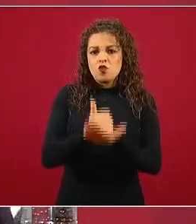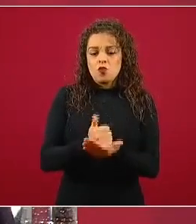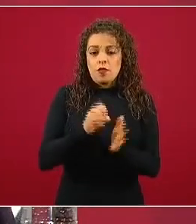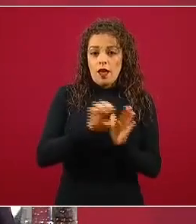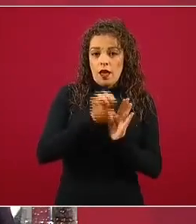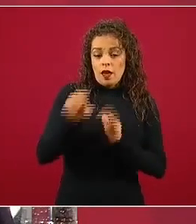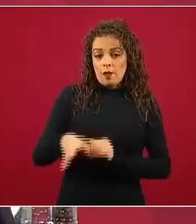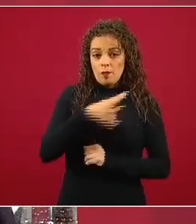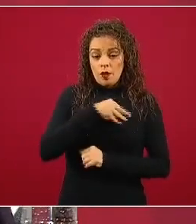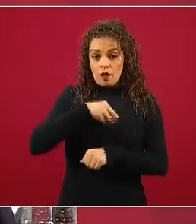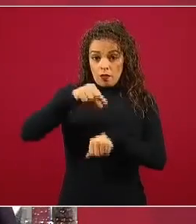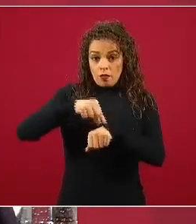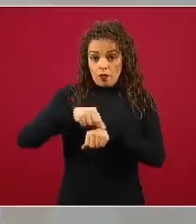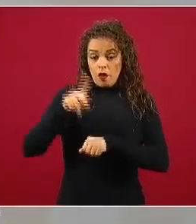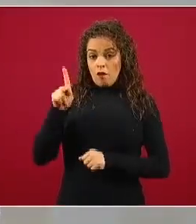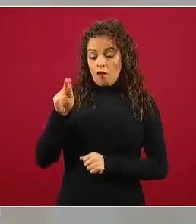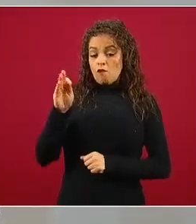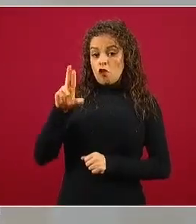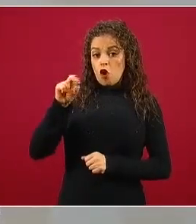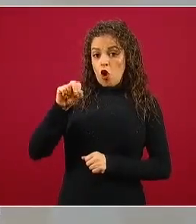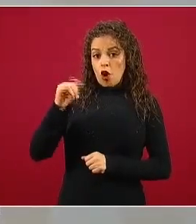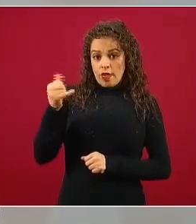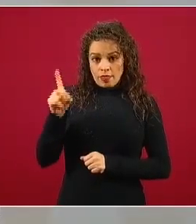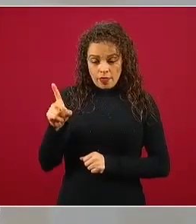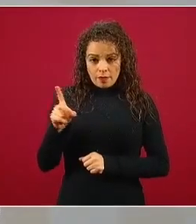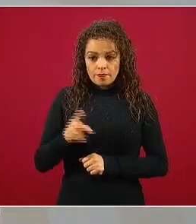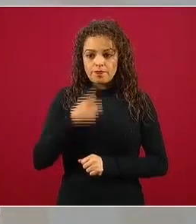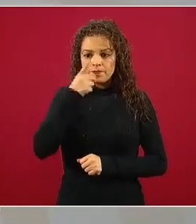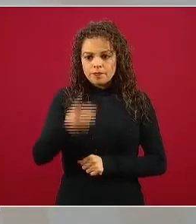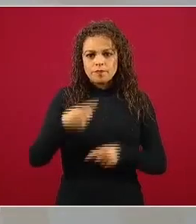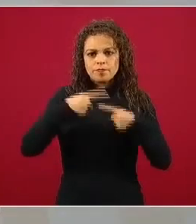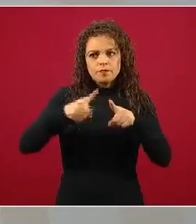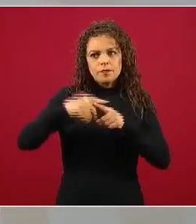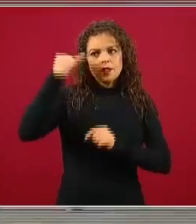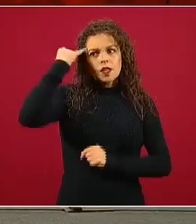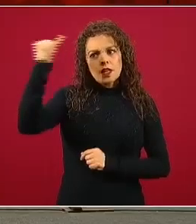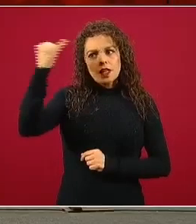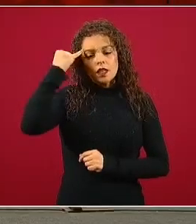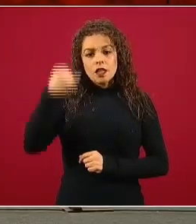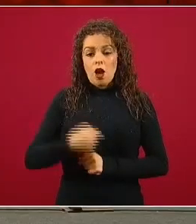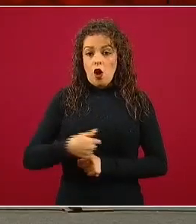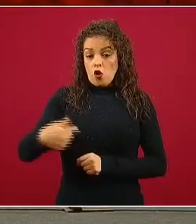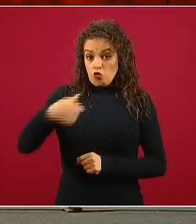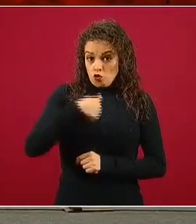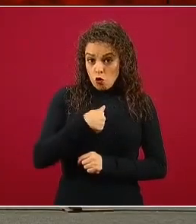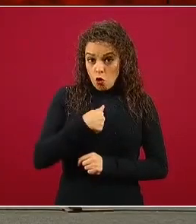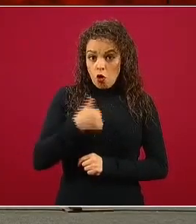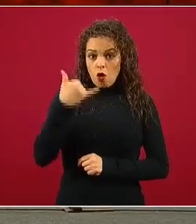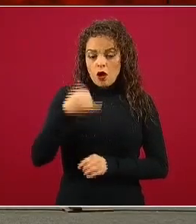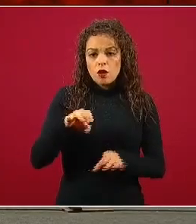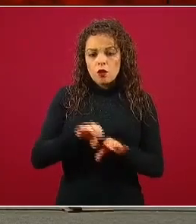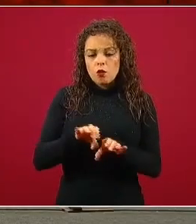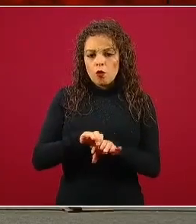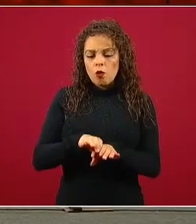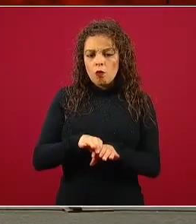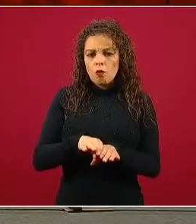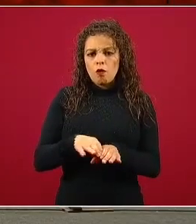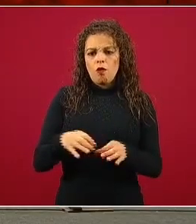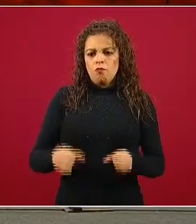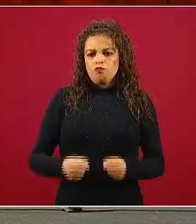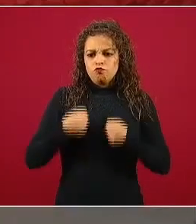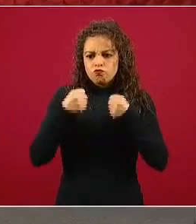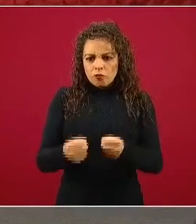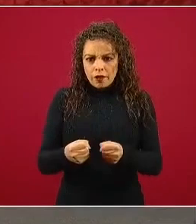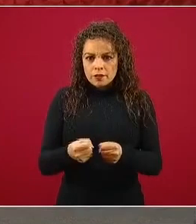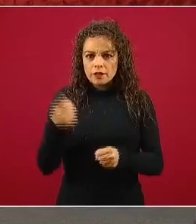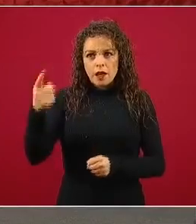tomó una de sus ideas del yo y los mecanismos de defensa y escribe un libro en donde habla de